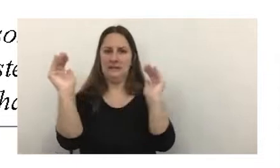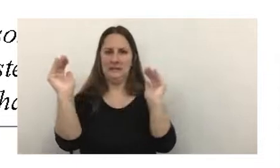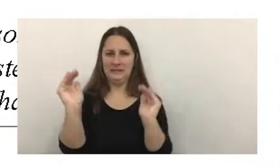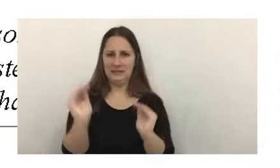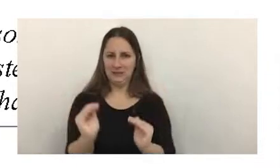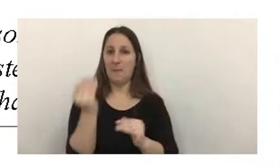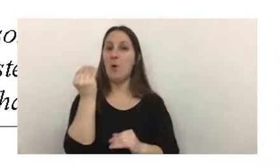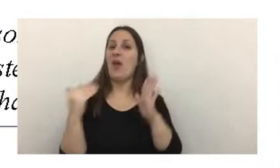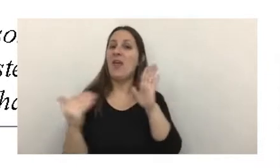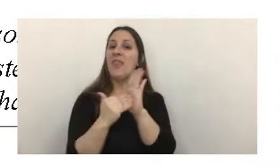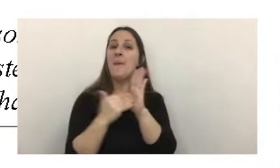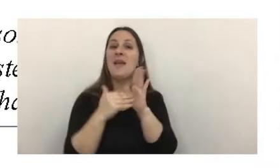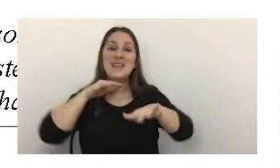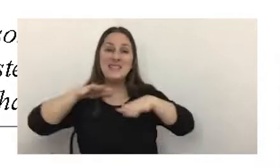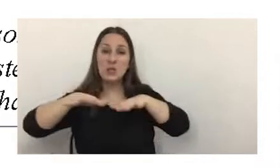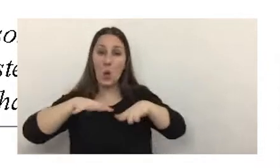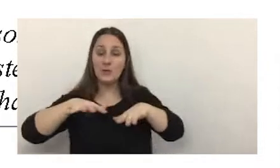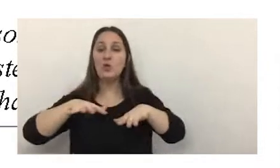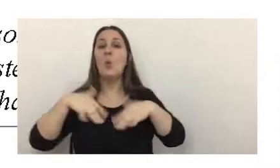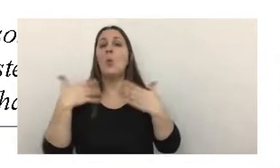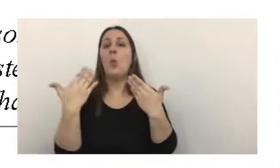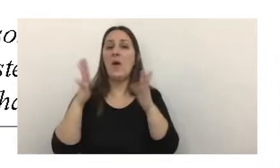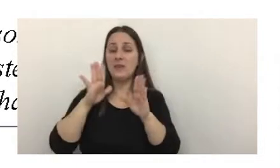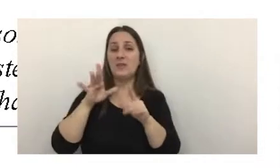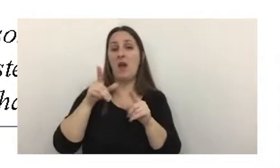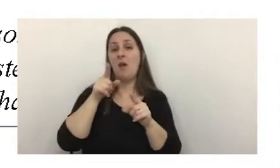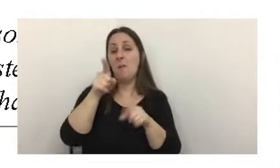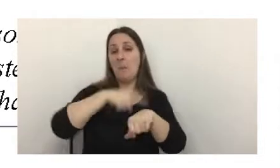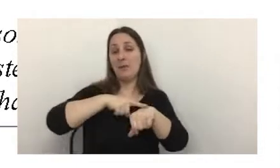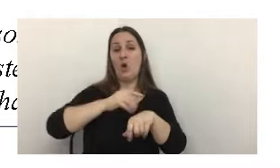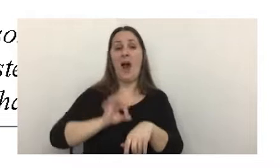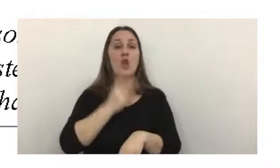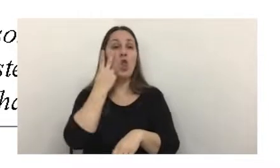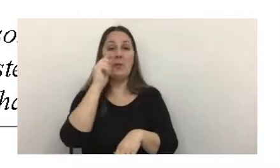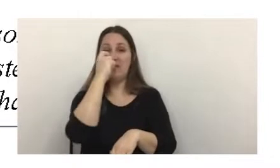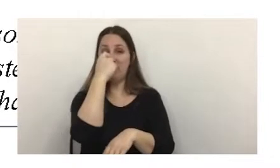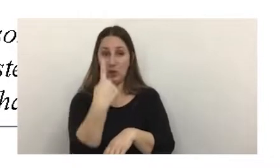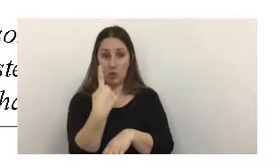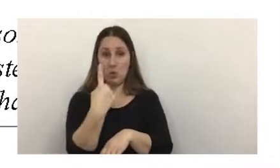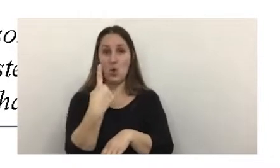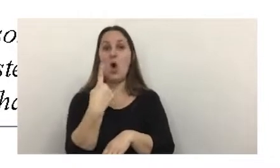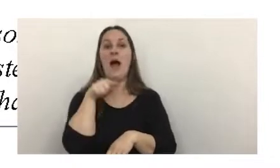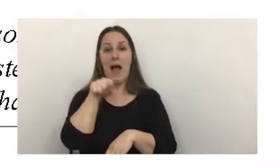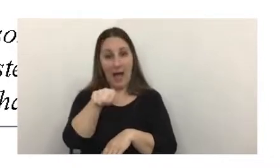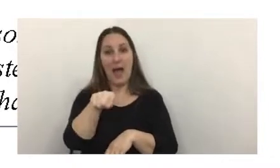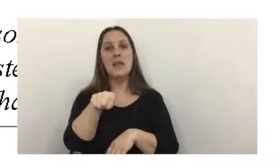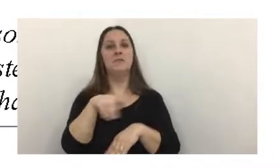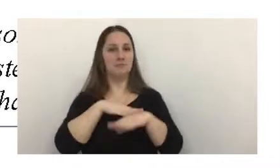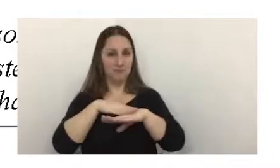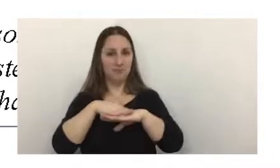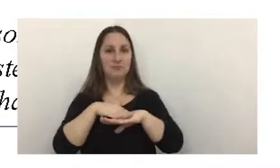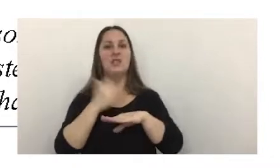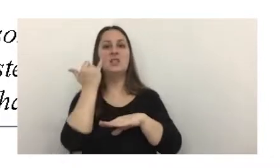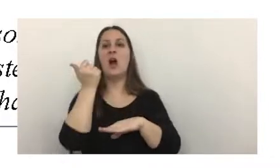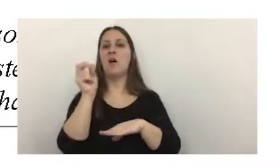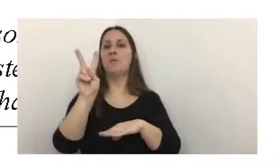dependiendo de las circunstancias, puede ser que usted en el año 2021, que es la base, hubiera obtenido